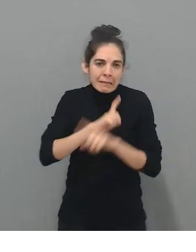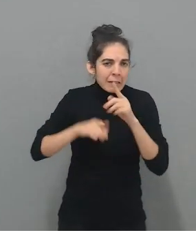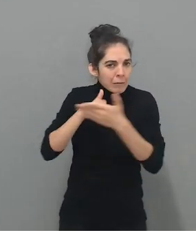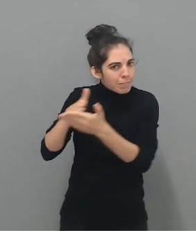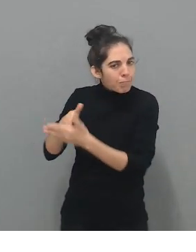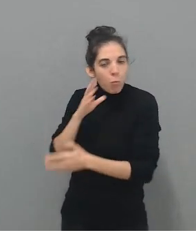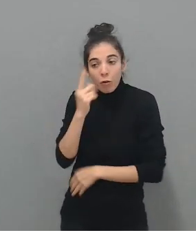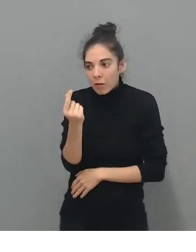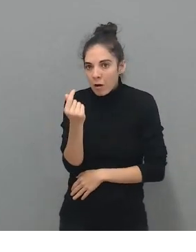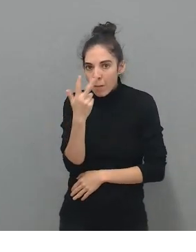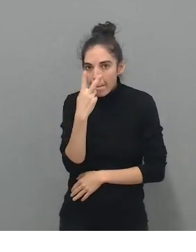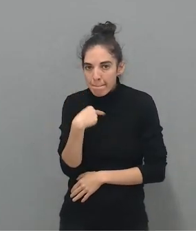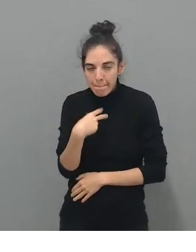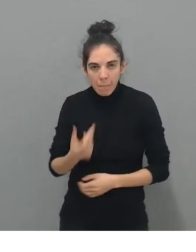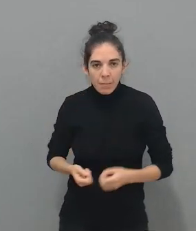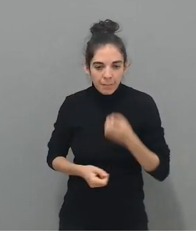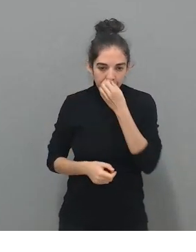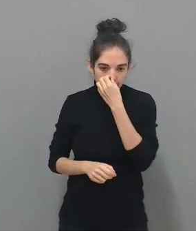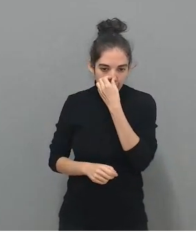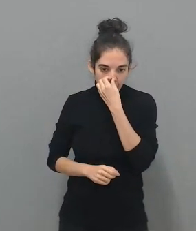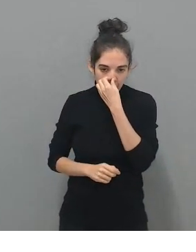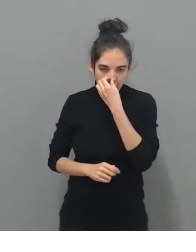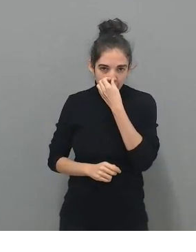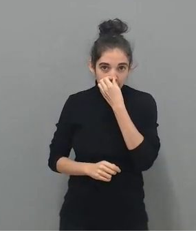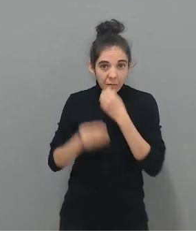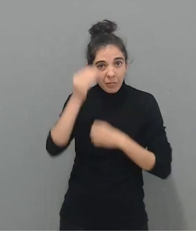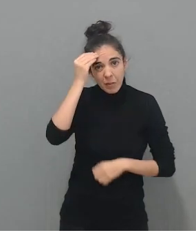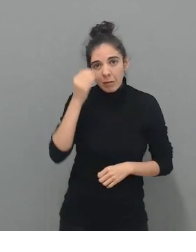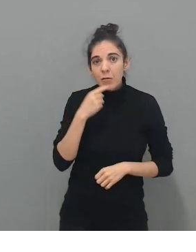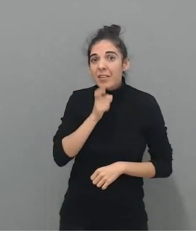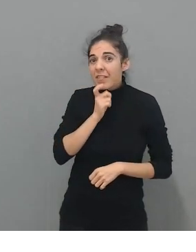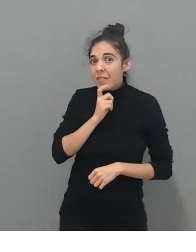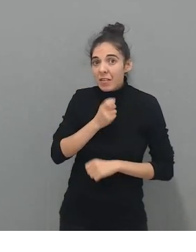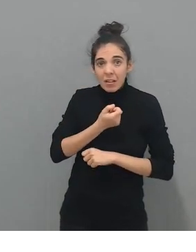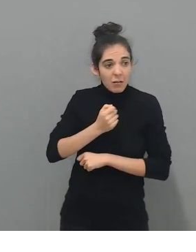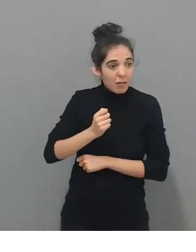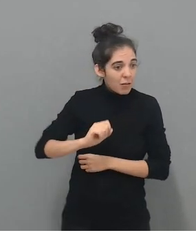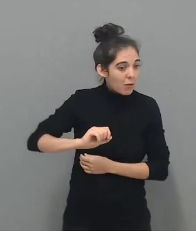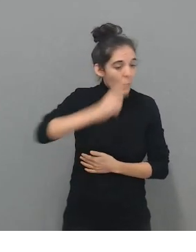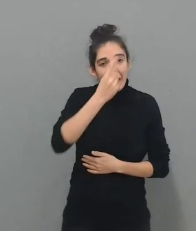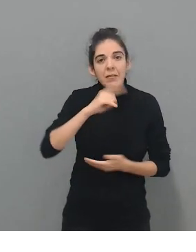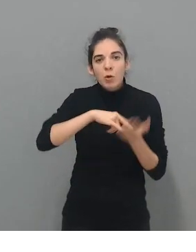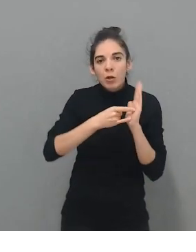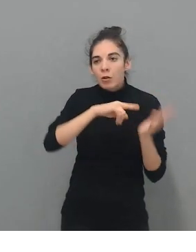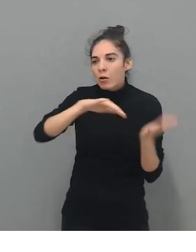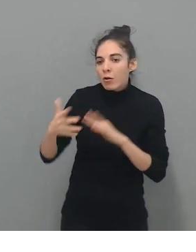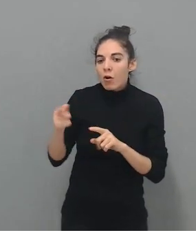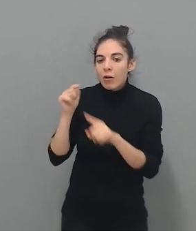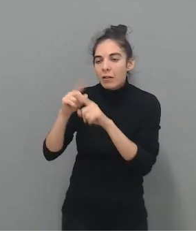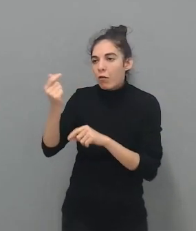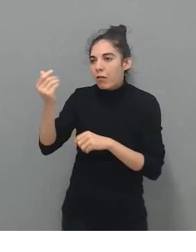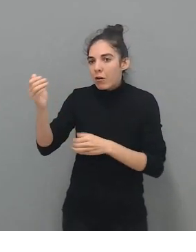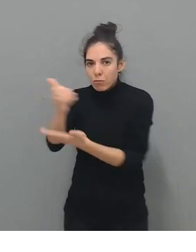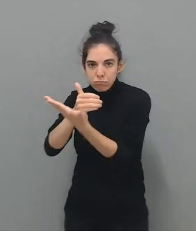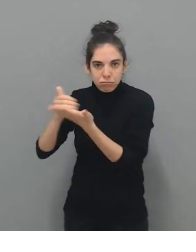recurrente, pero entiendo que lo más complicado es conseguir fondos a la hora de impulsar la idea. Ana. Bueno, nosotros en nuestro caso